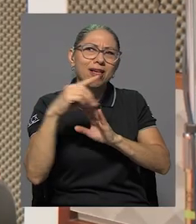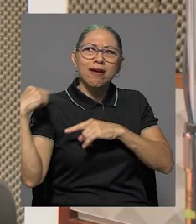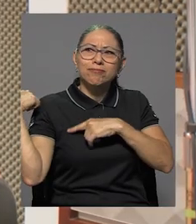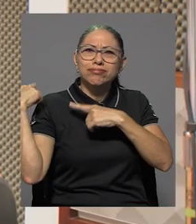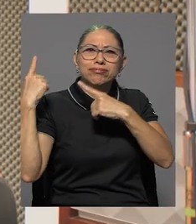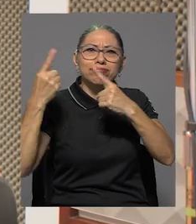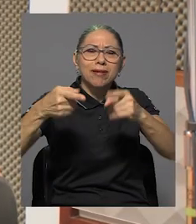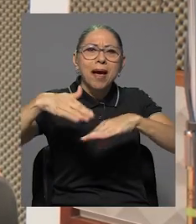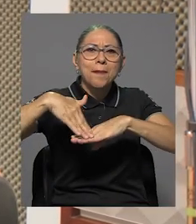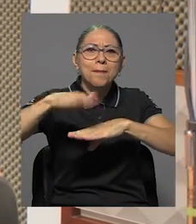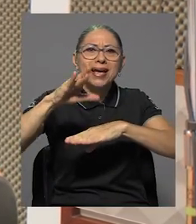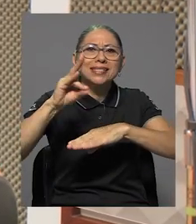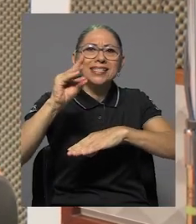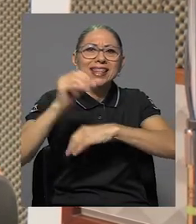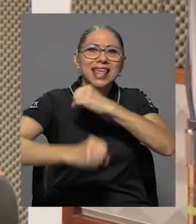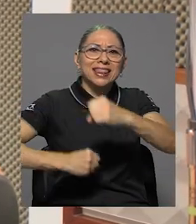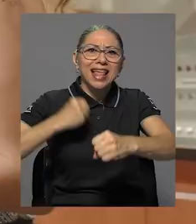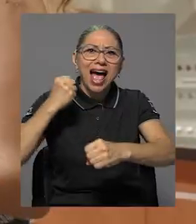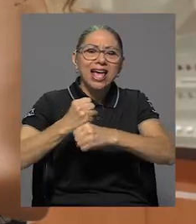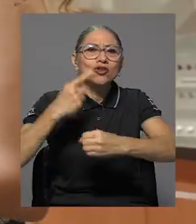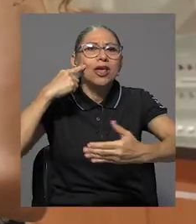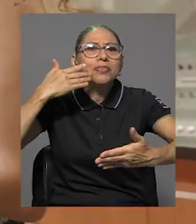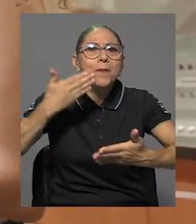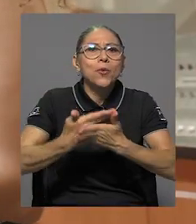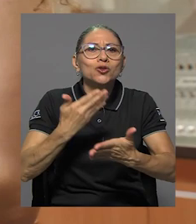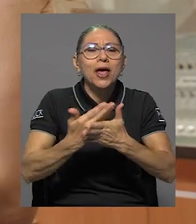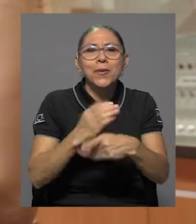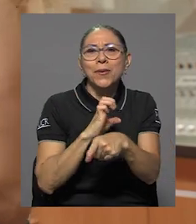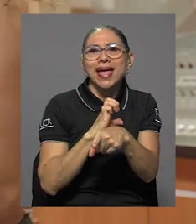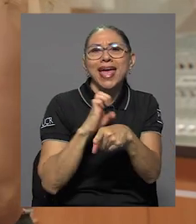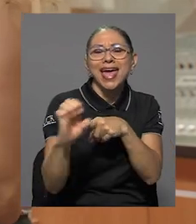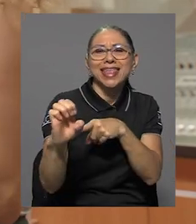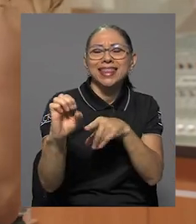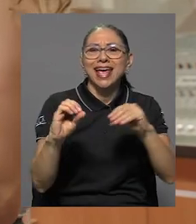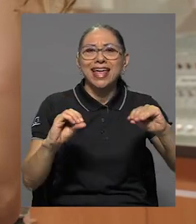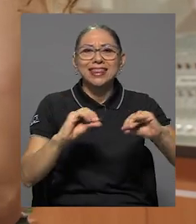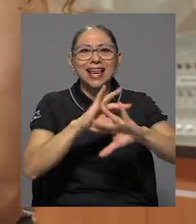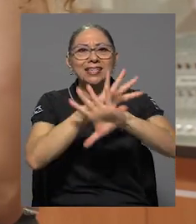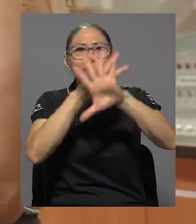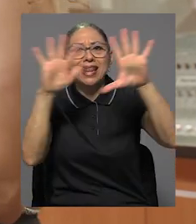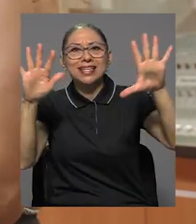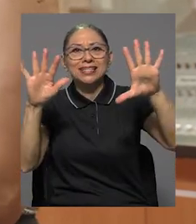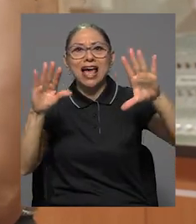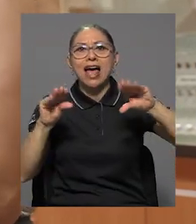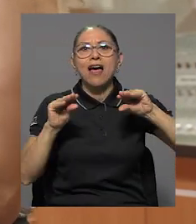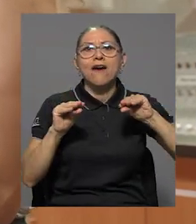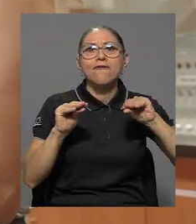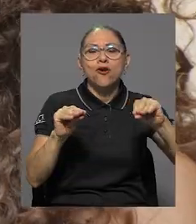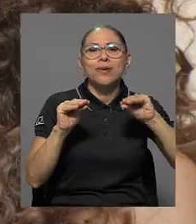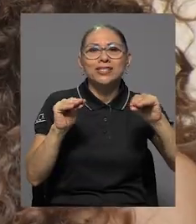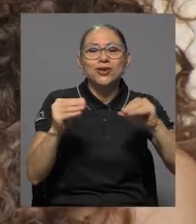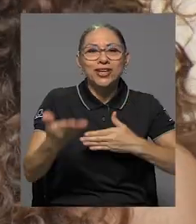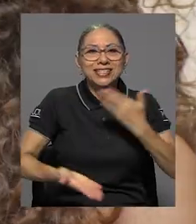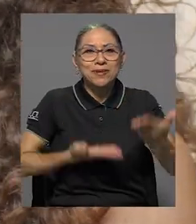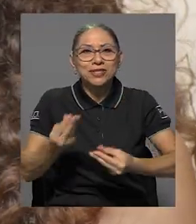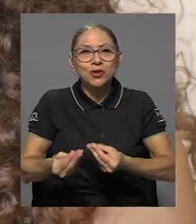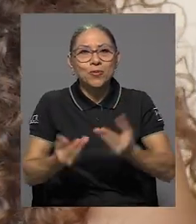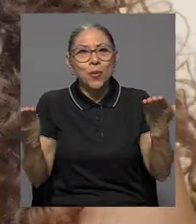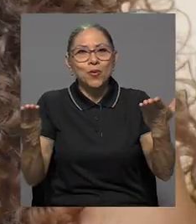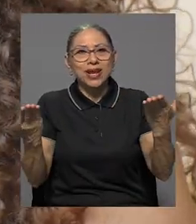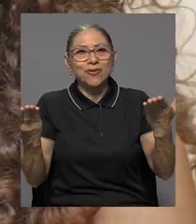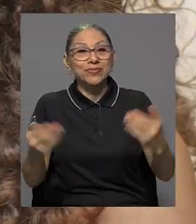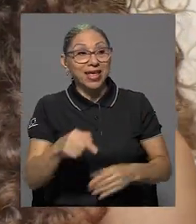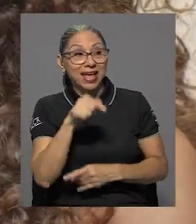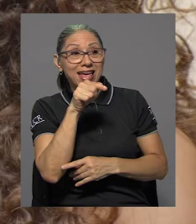de más de siete décadas de practicar la ética, transparencia, formación y servicio público, constituyéndose